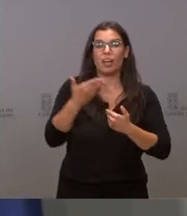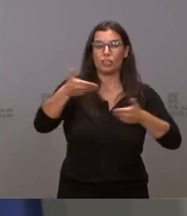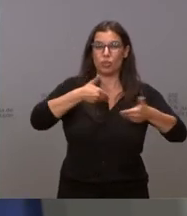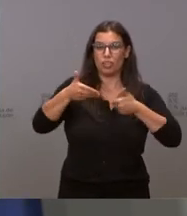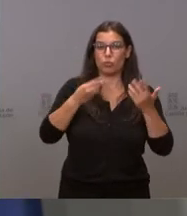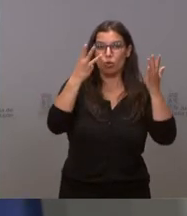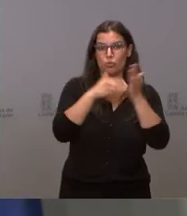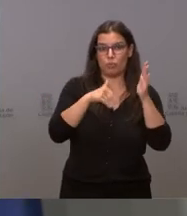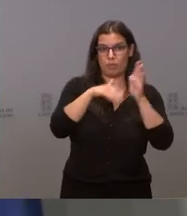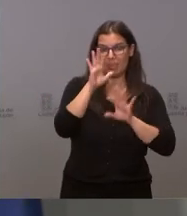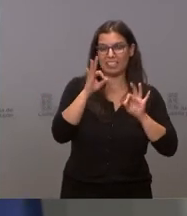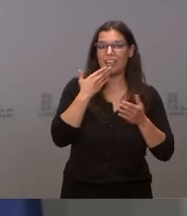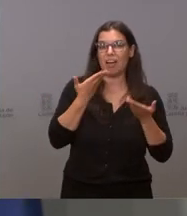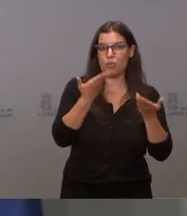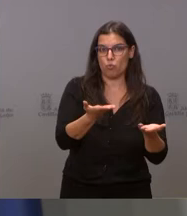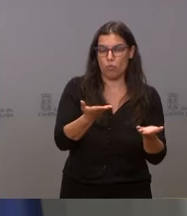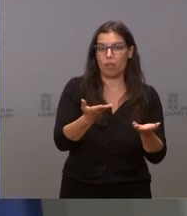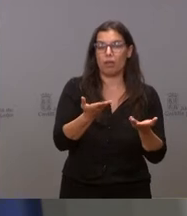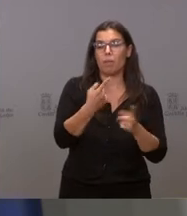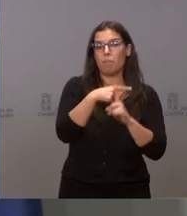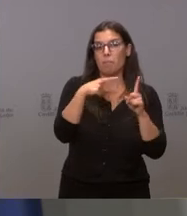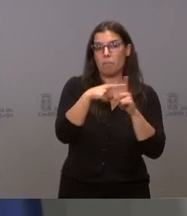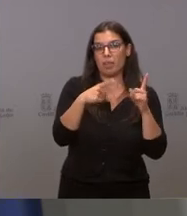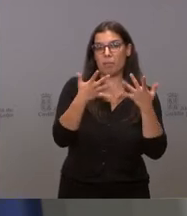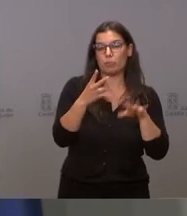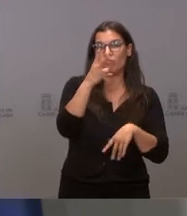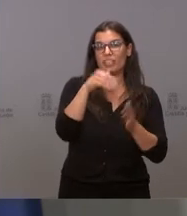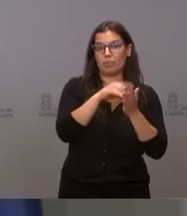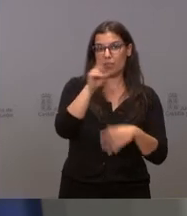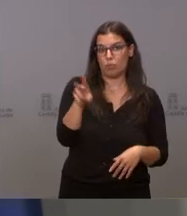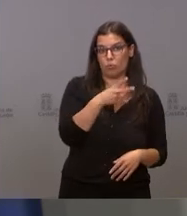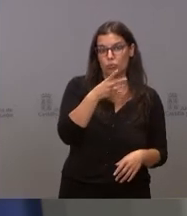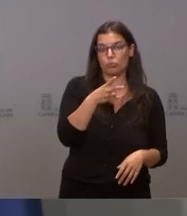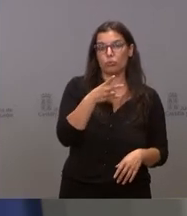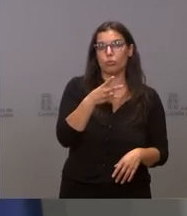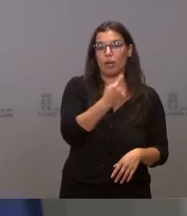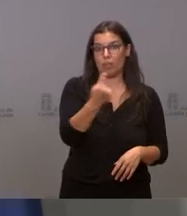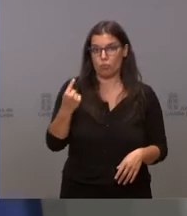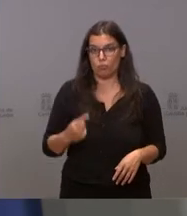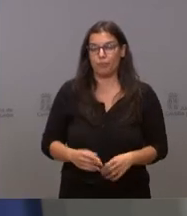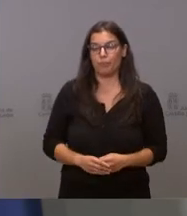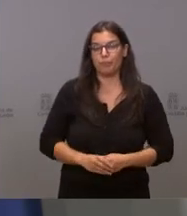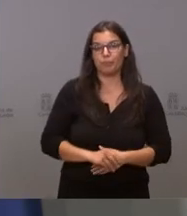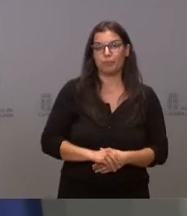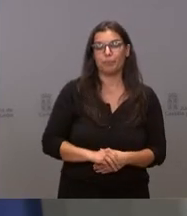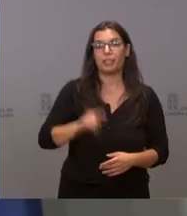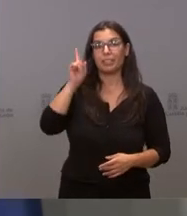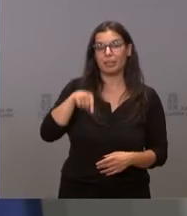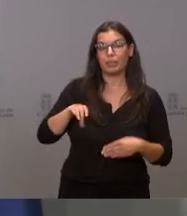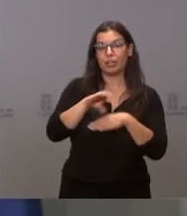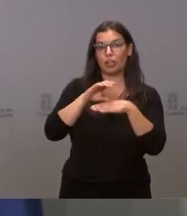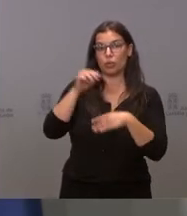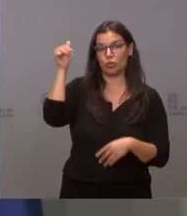de ayuda con una media de unos 20.000 euros por ayuda. También el consejero